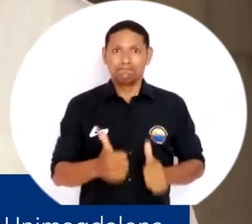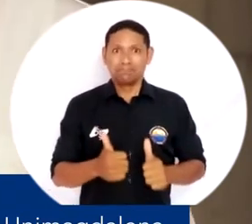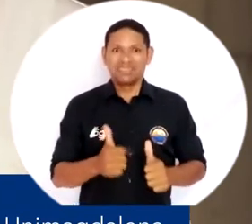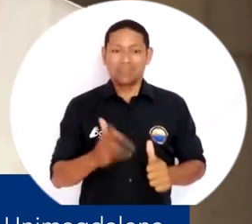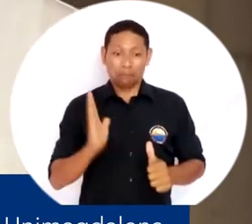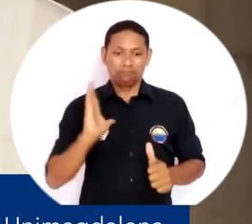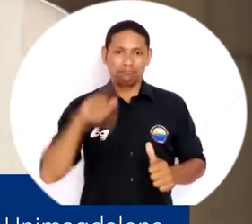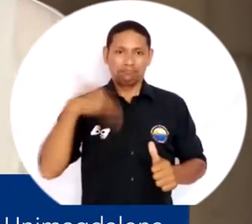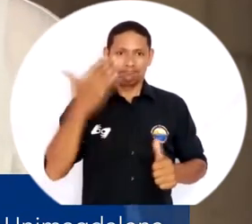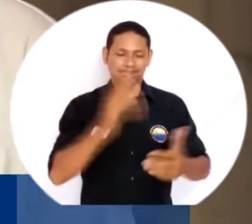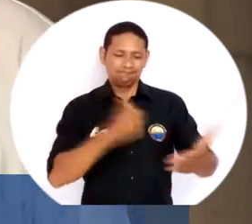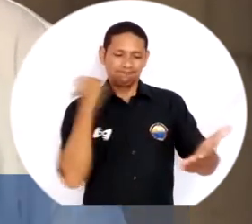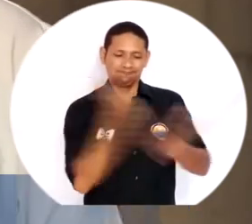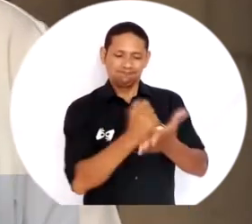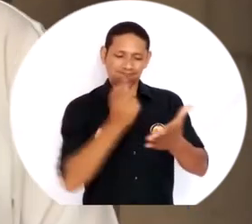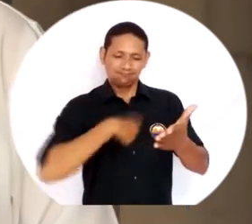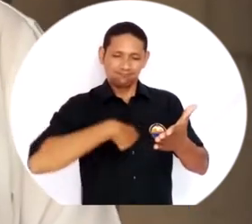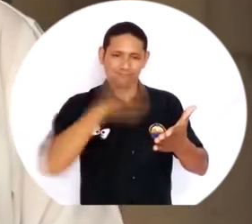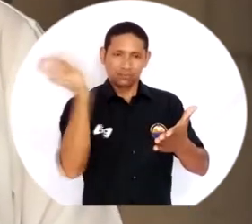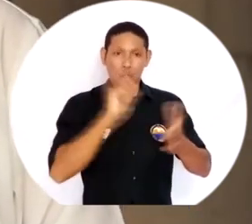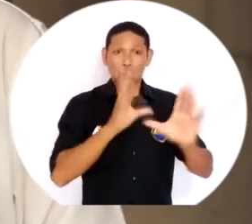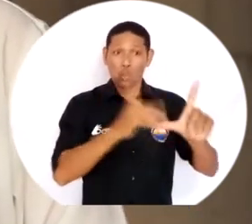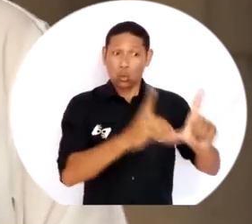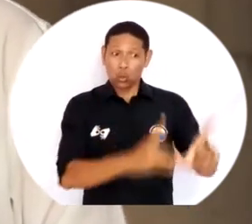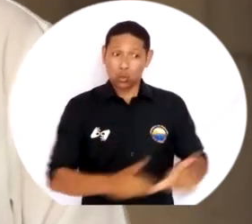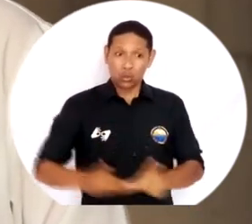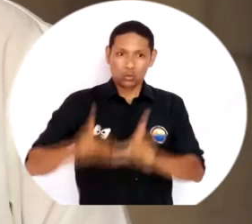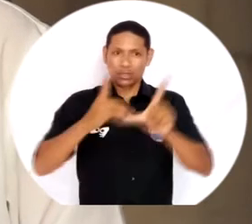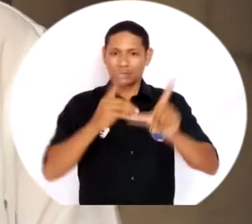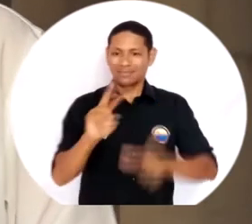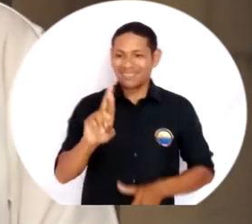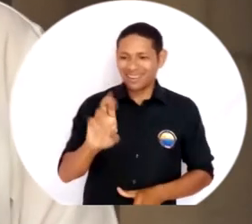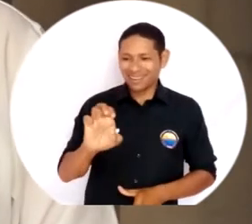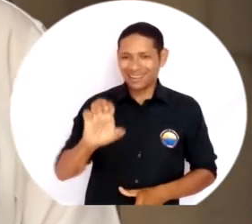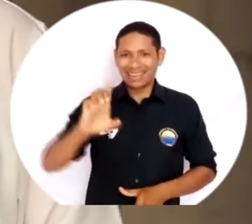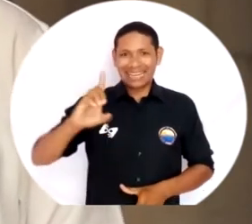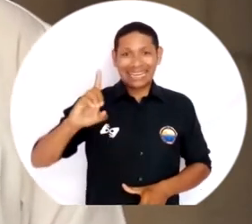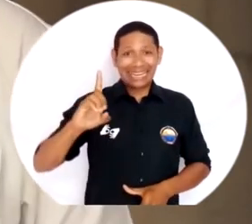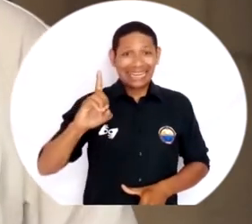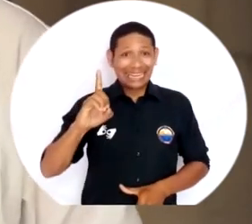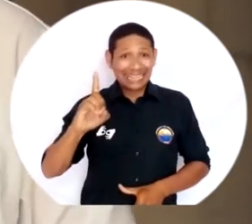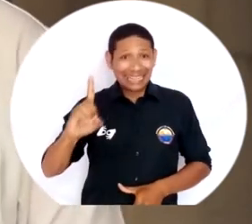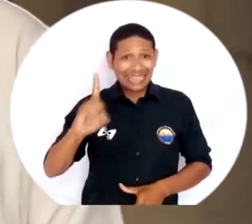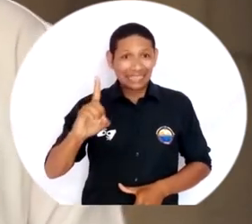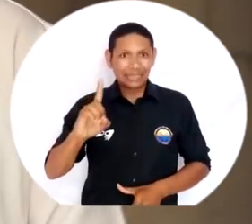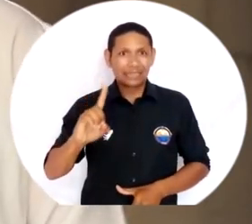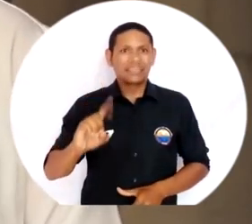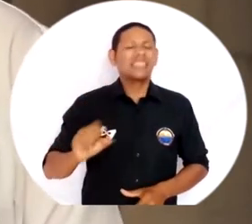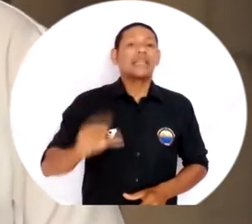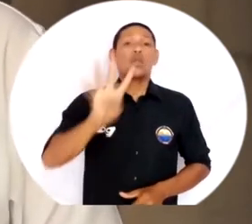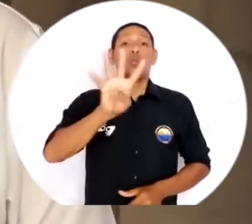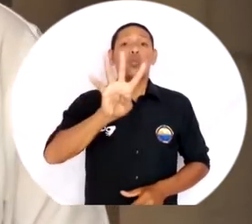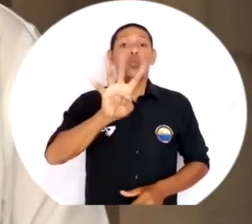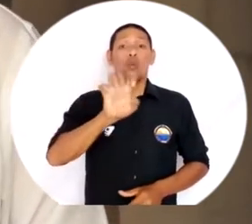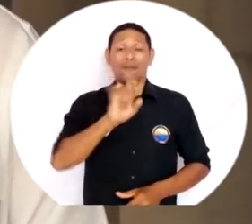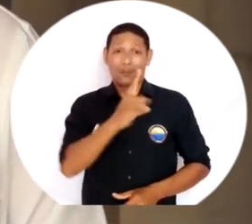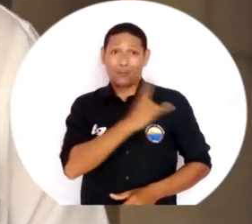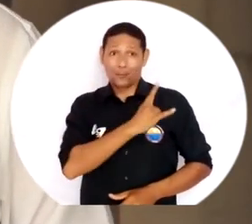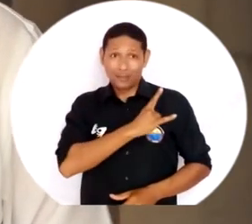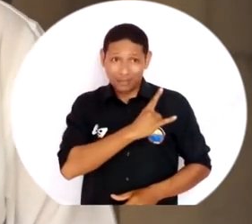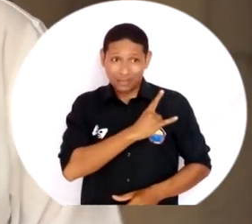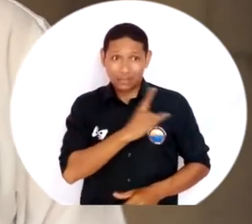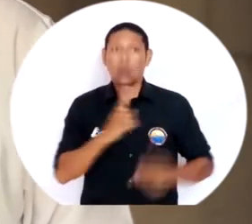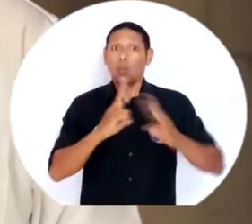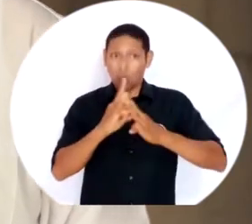cara a la acreditación por alta calidad del doctorado en red. Recuerdo que es un doctorado que abarca nueve universidades, entre ellas la Universidad del